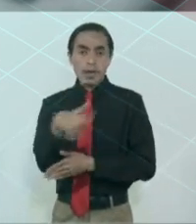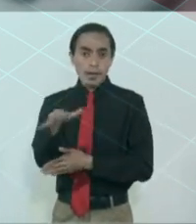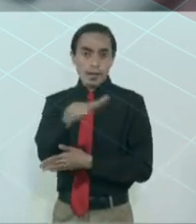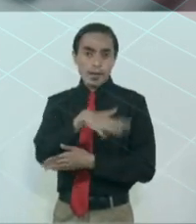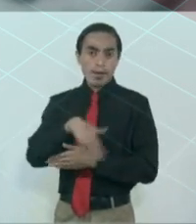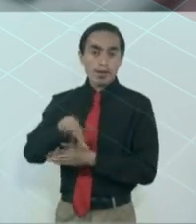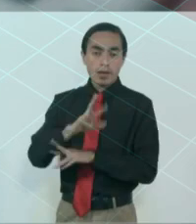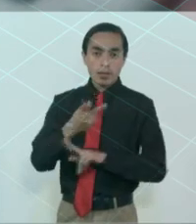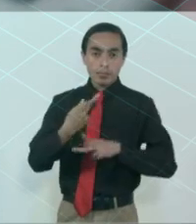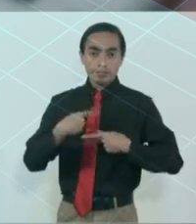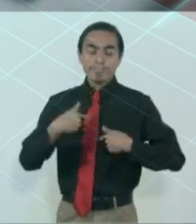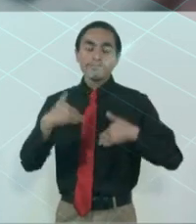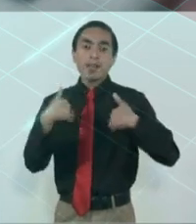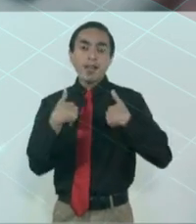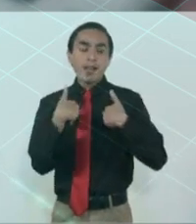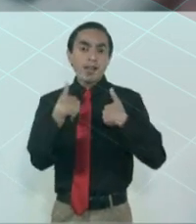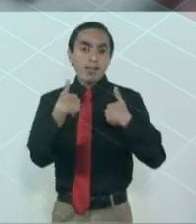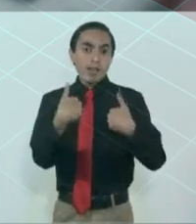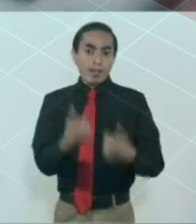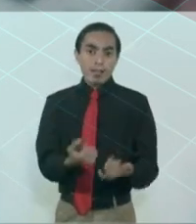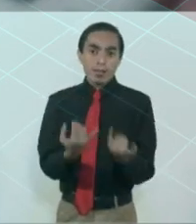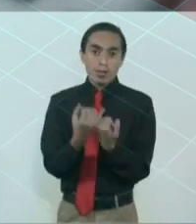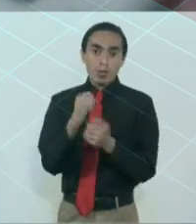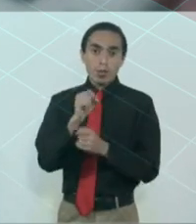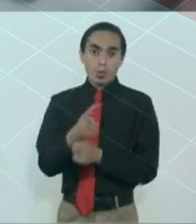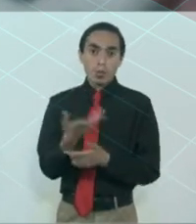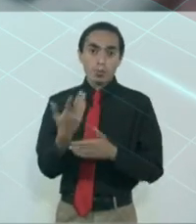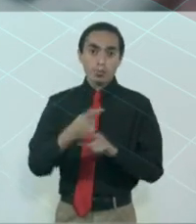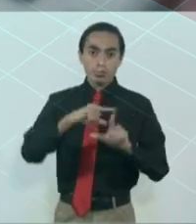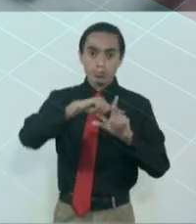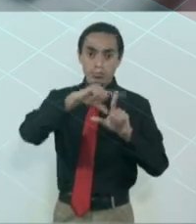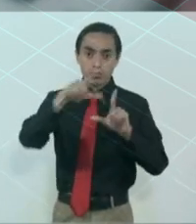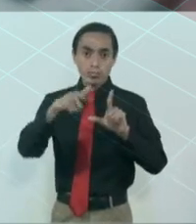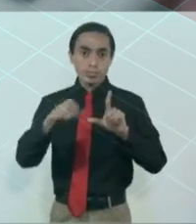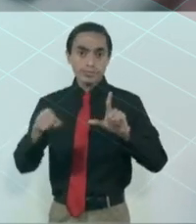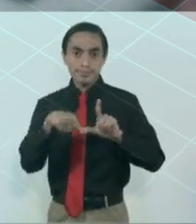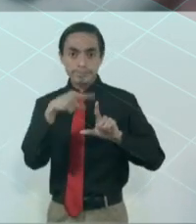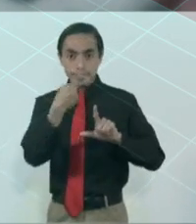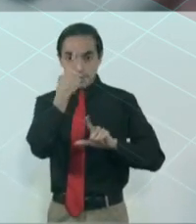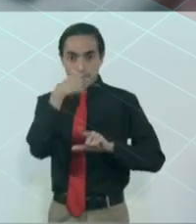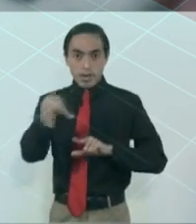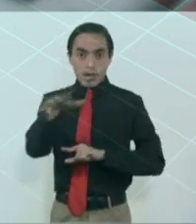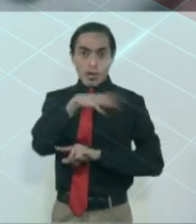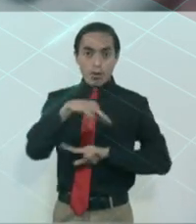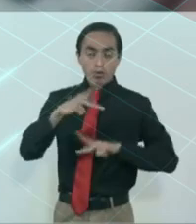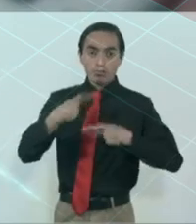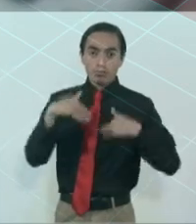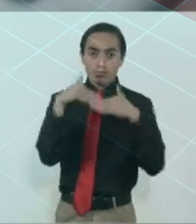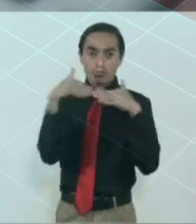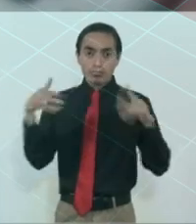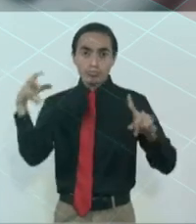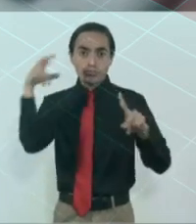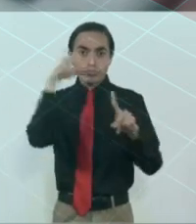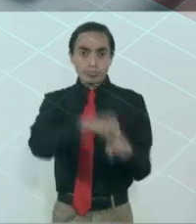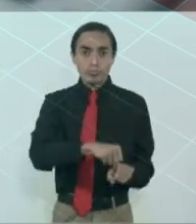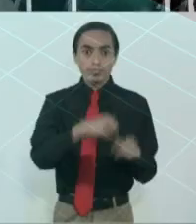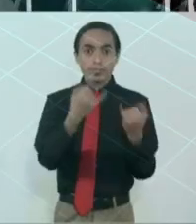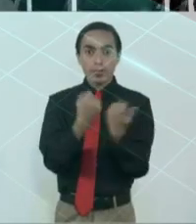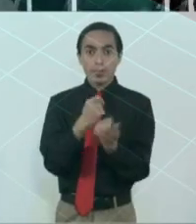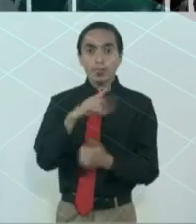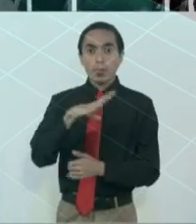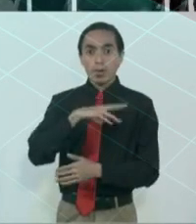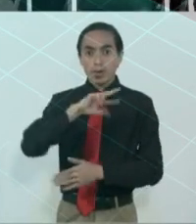mexicano, para lograr un México para los mexicanos. Aquí vienen a la memoria,